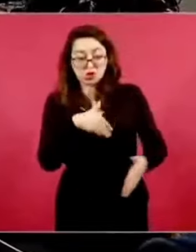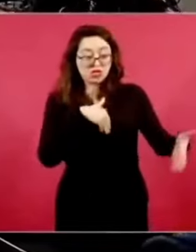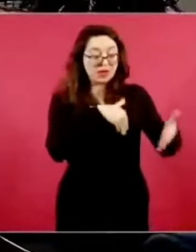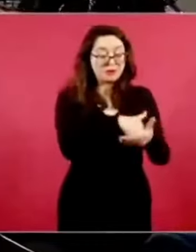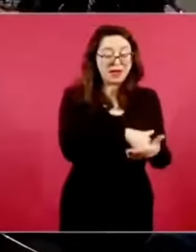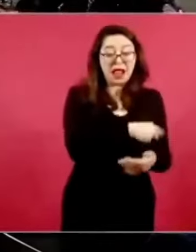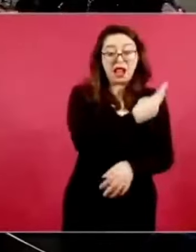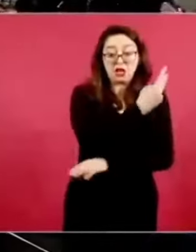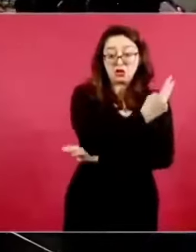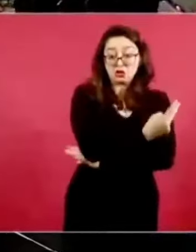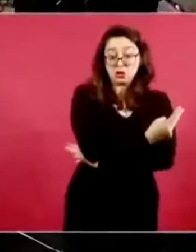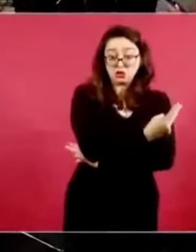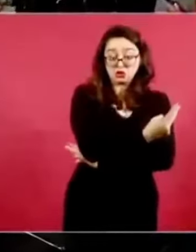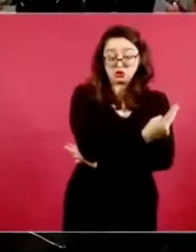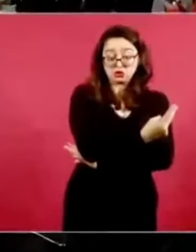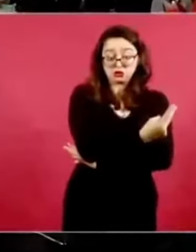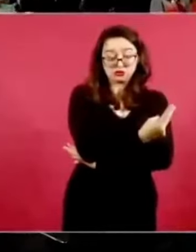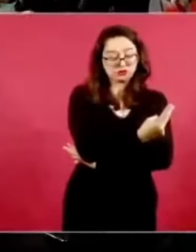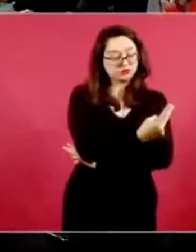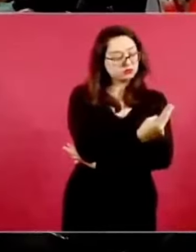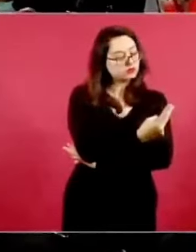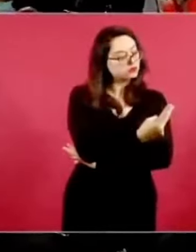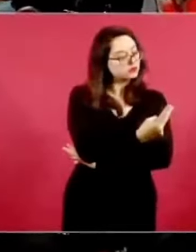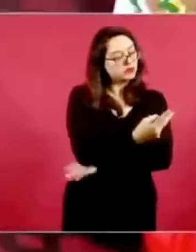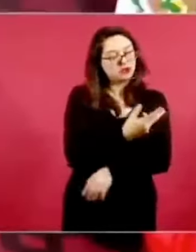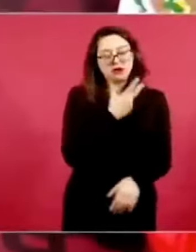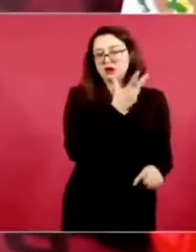acabamos de concluir,